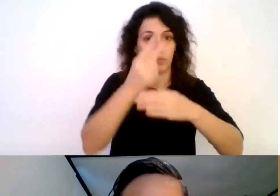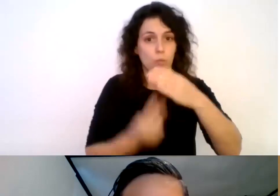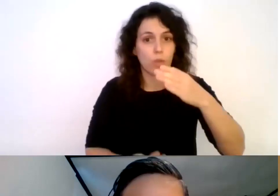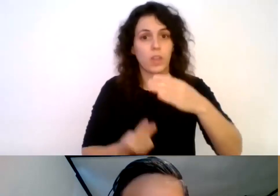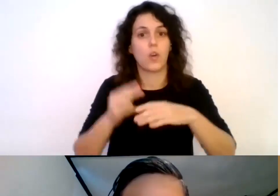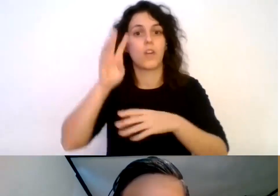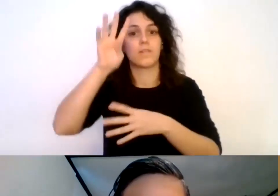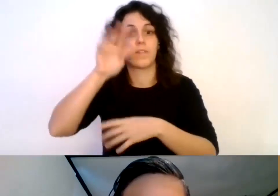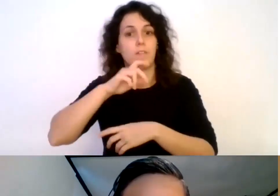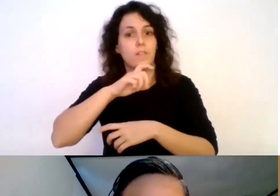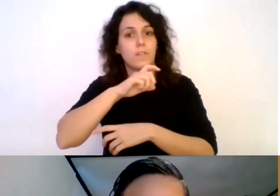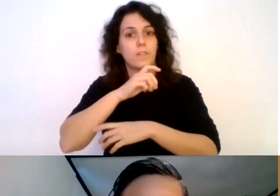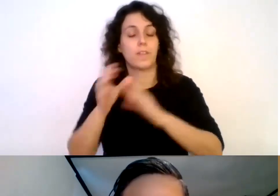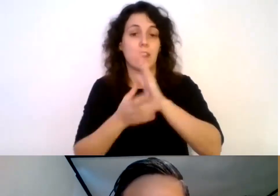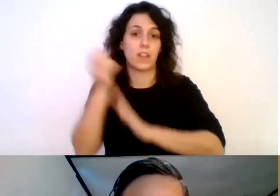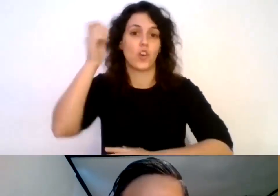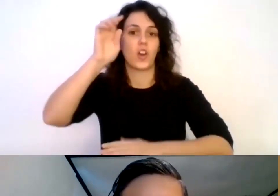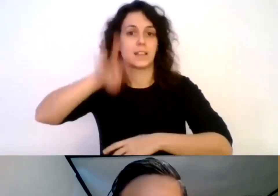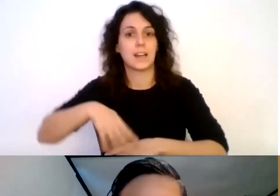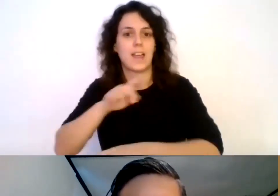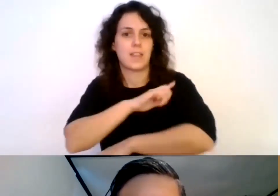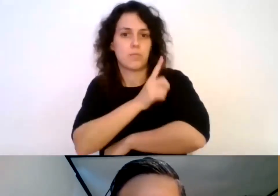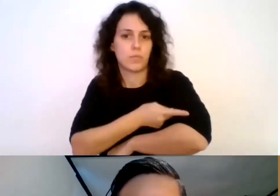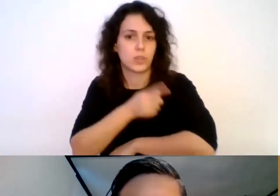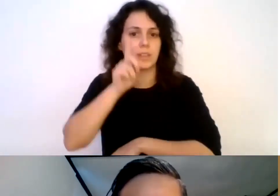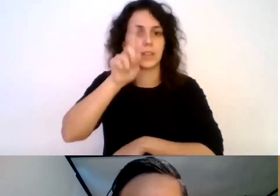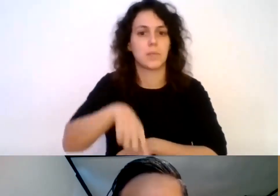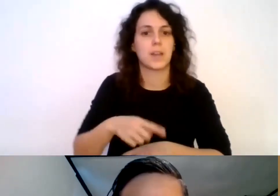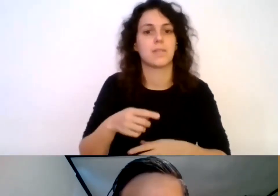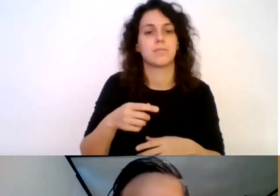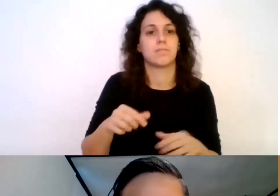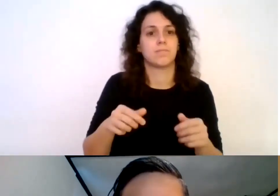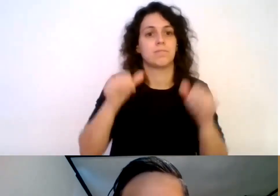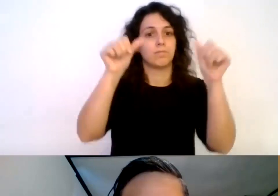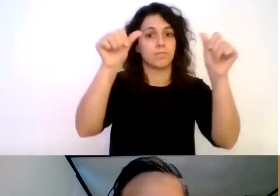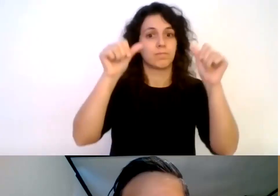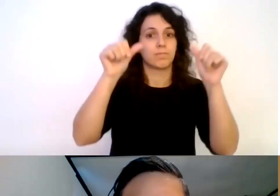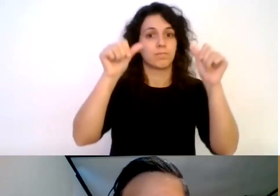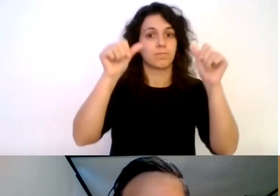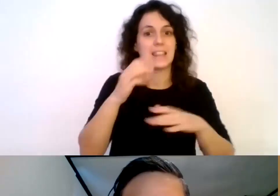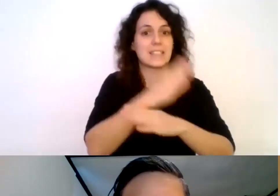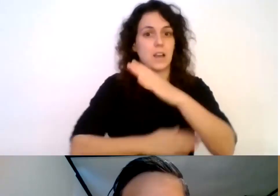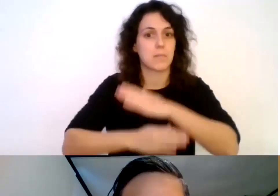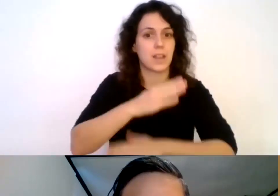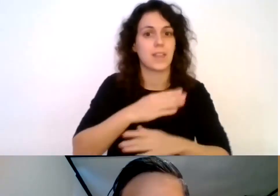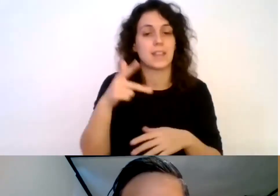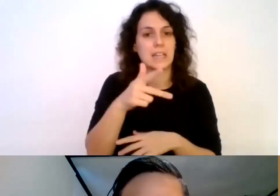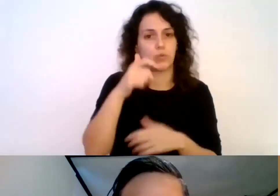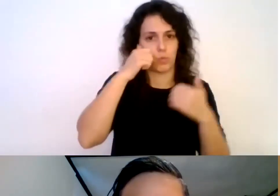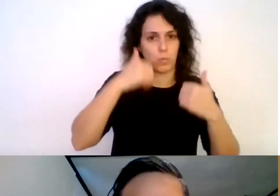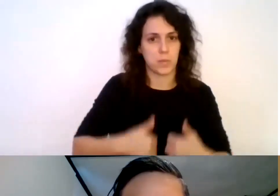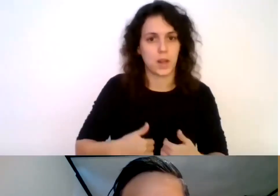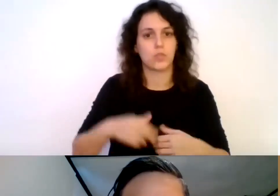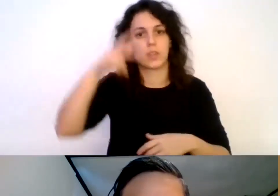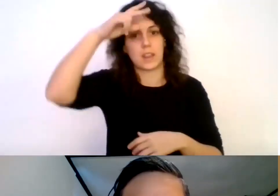Deportes, especializado en accesibilidad en actividades acuáticas, certificado en discapacidad de acceder a esos humanos, diplomado en